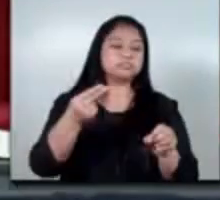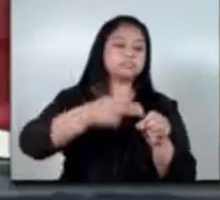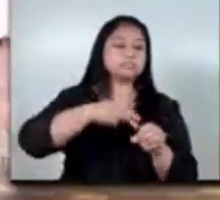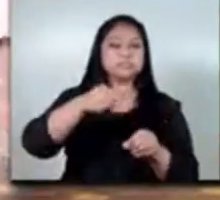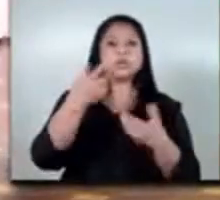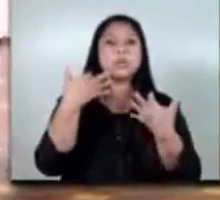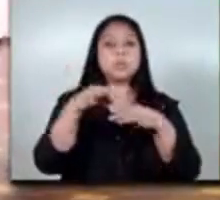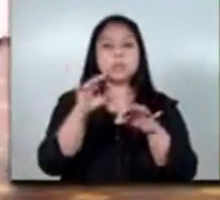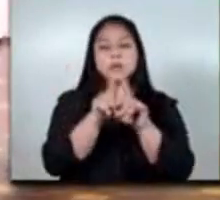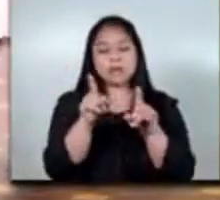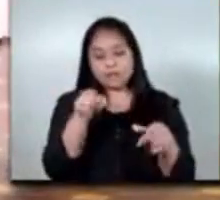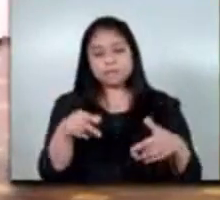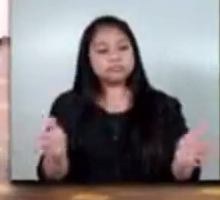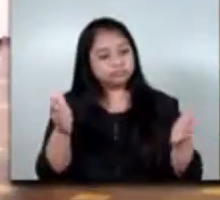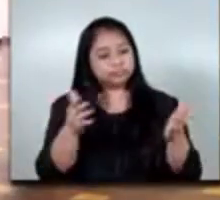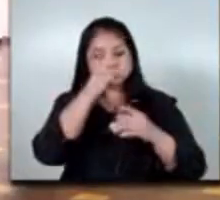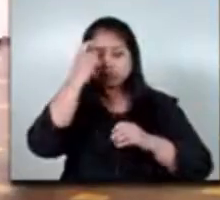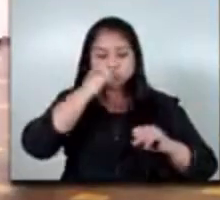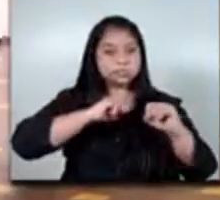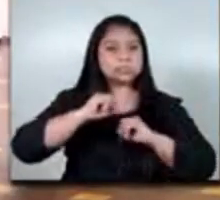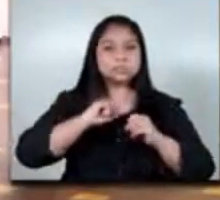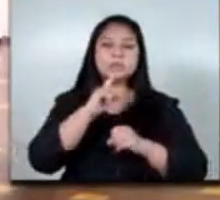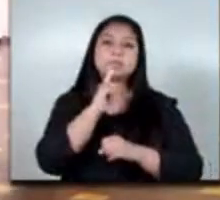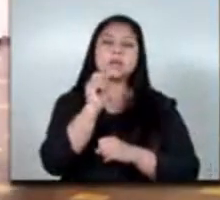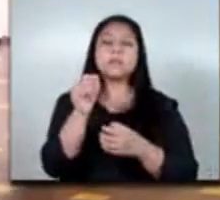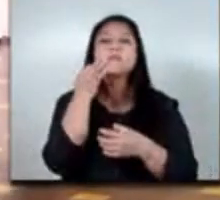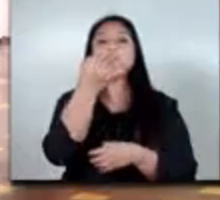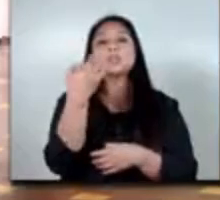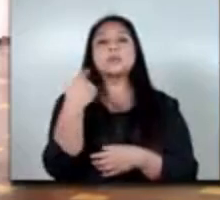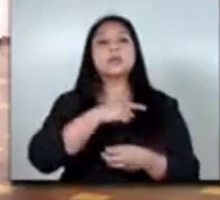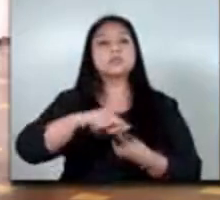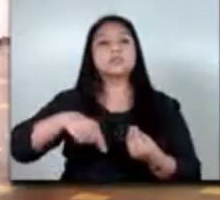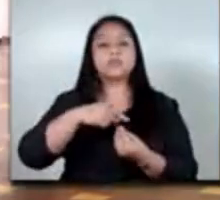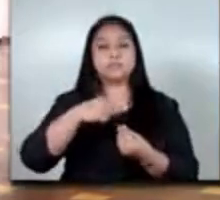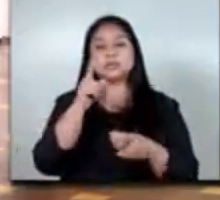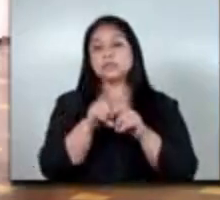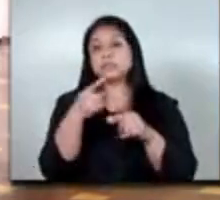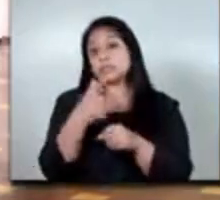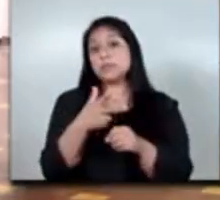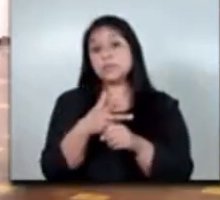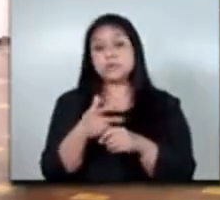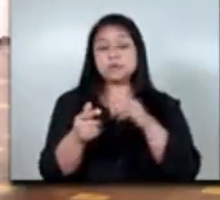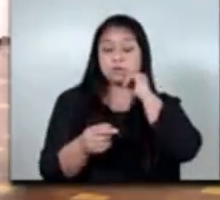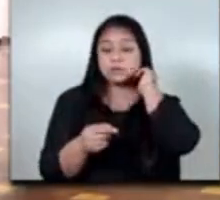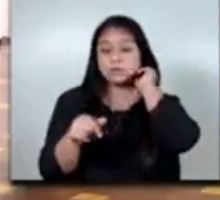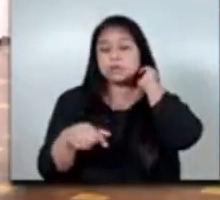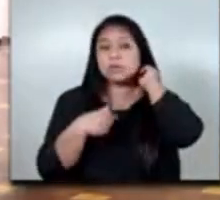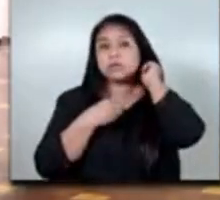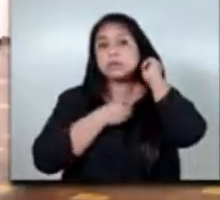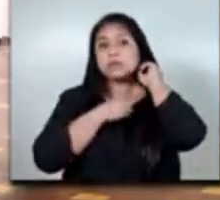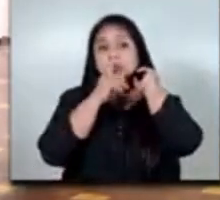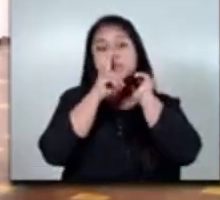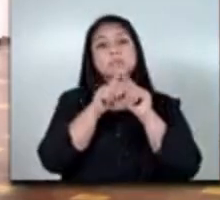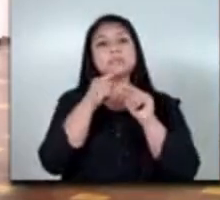y sacar adelante estos trabajos para tener un mejor futuro para nuestra familia y para para guatemala y quiero exhortar